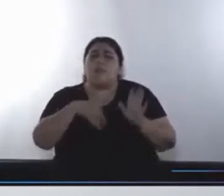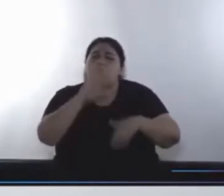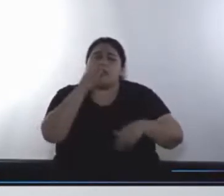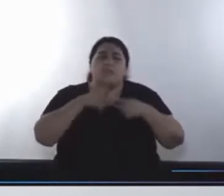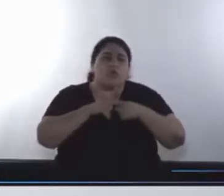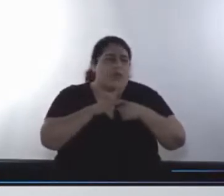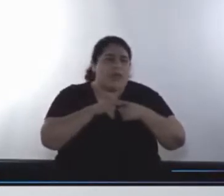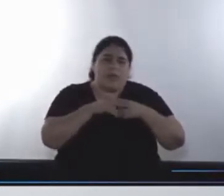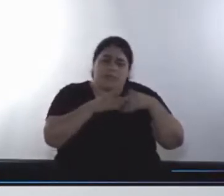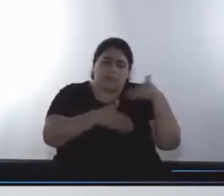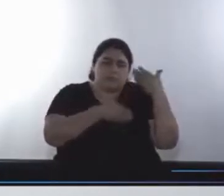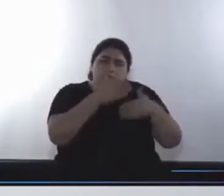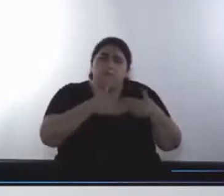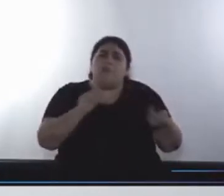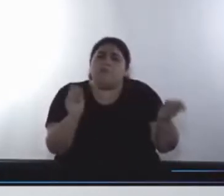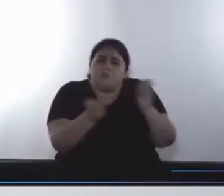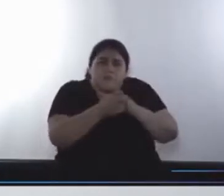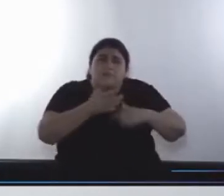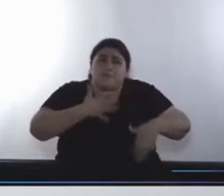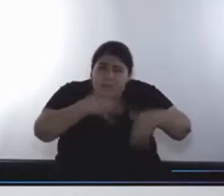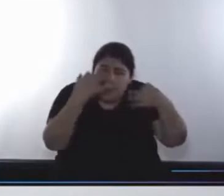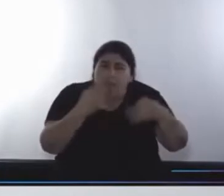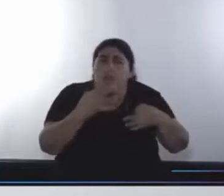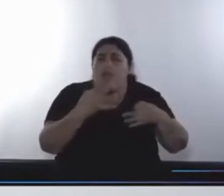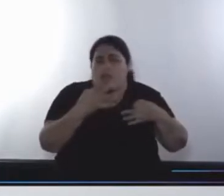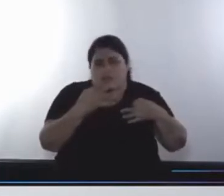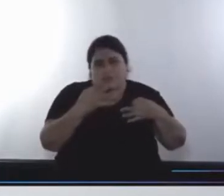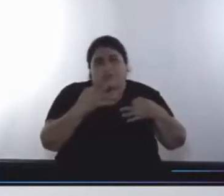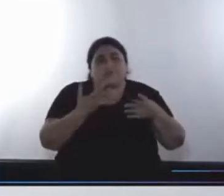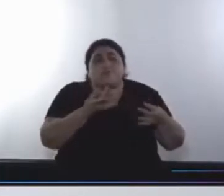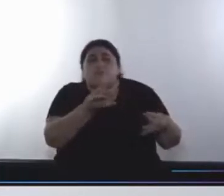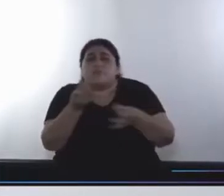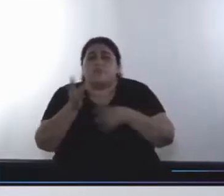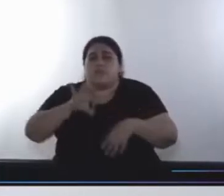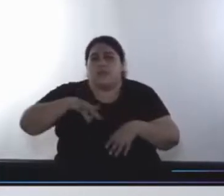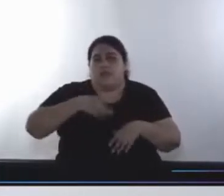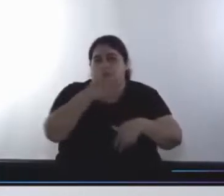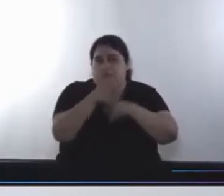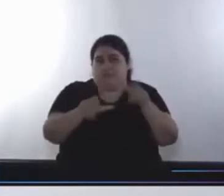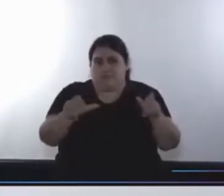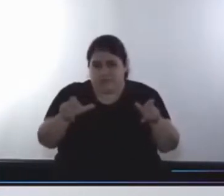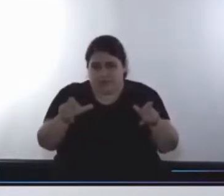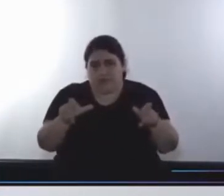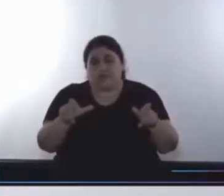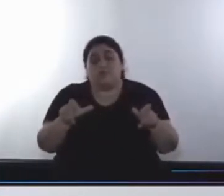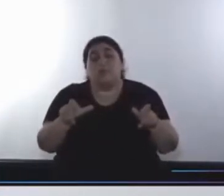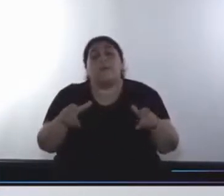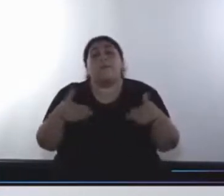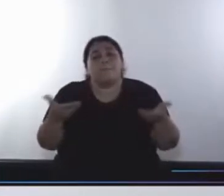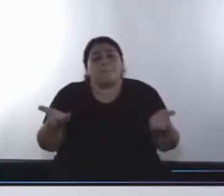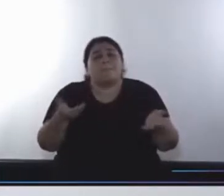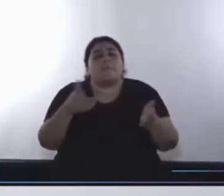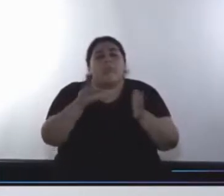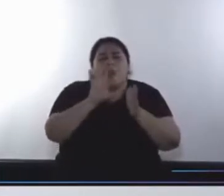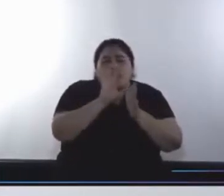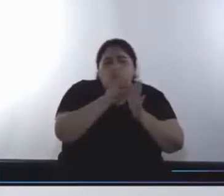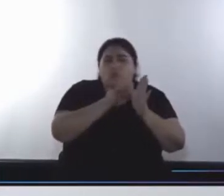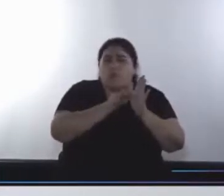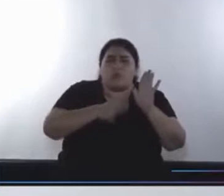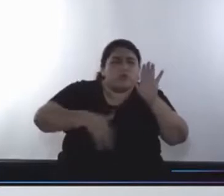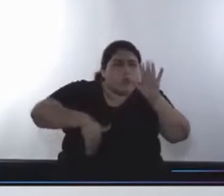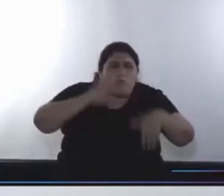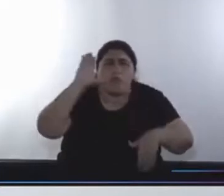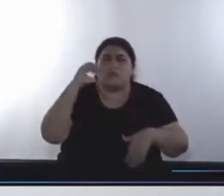transformación real de la calidad de vida de los ciudadanos. Entre los puntos fuertes,